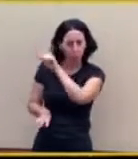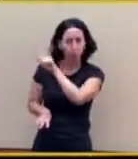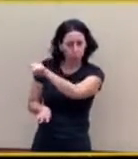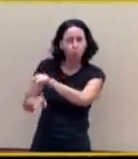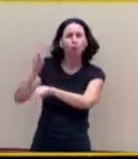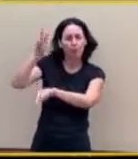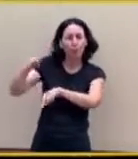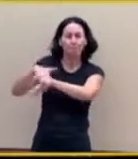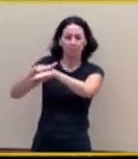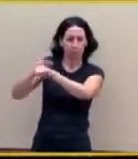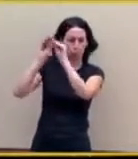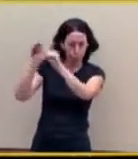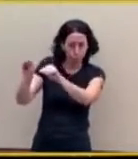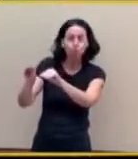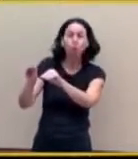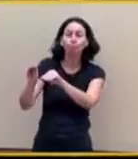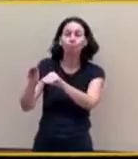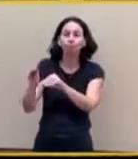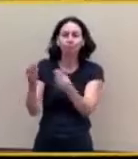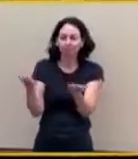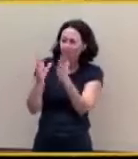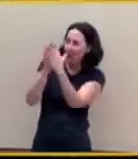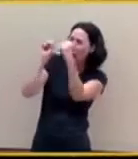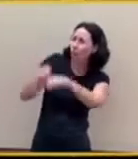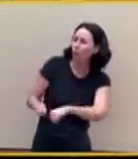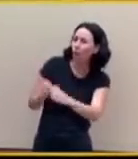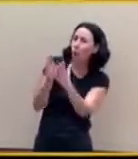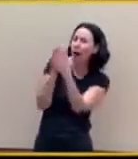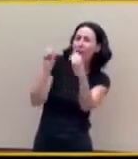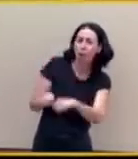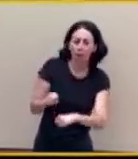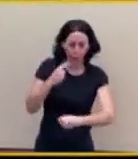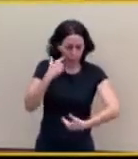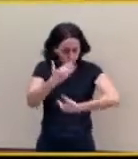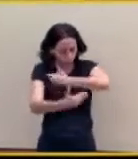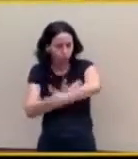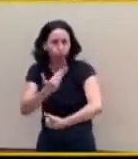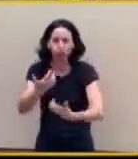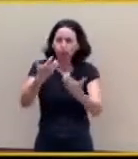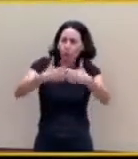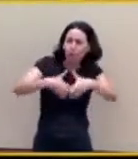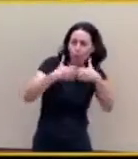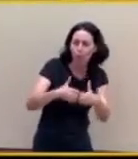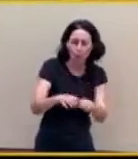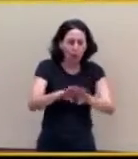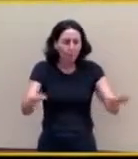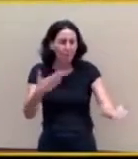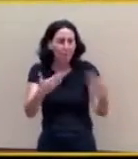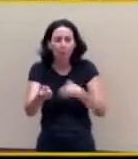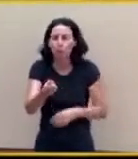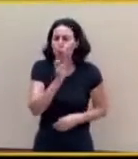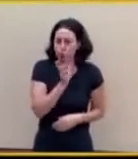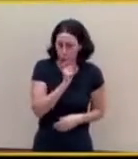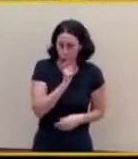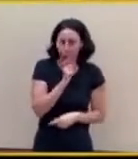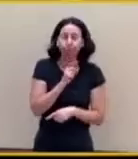los municipios donde gobierna, que es subir impuestos para así recaudar más. Esa es su fórmula mágica y su fórmula económica. En este caso se lo va a